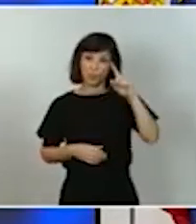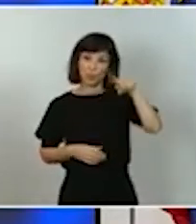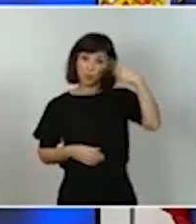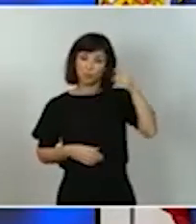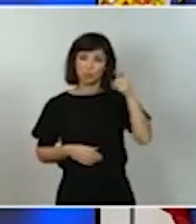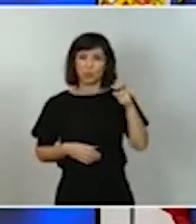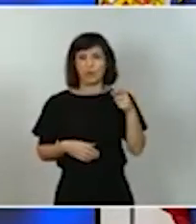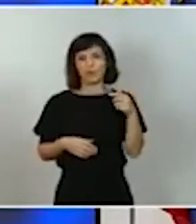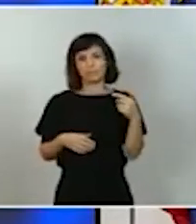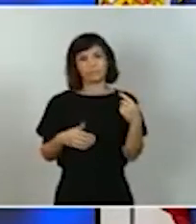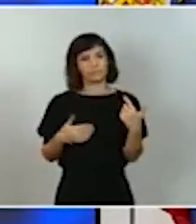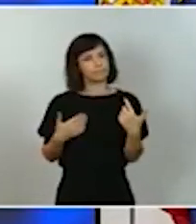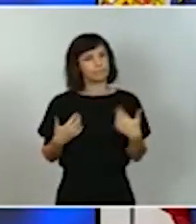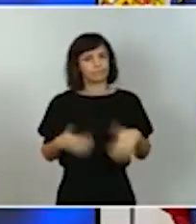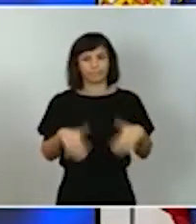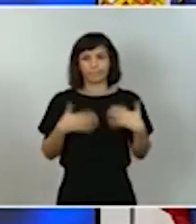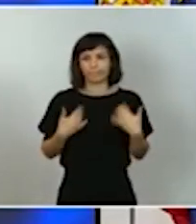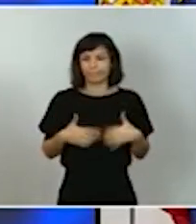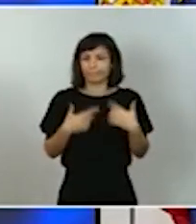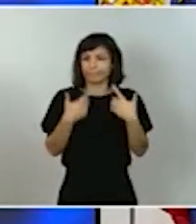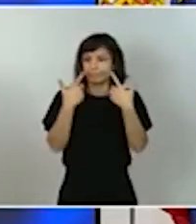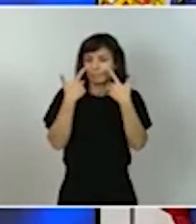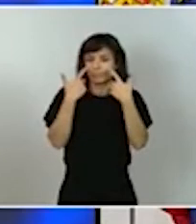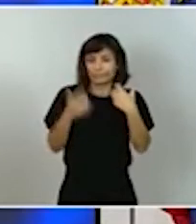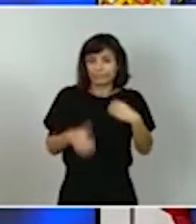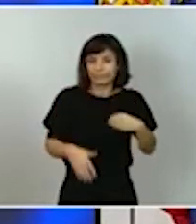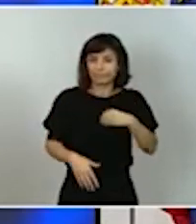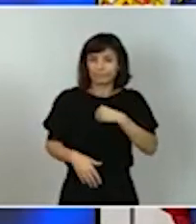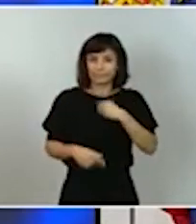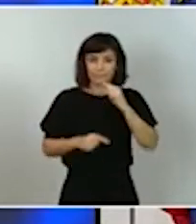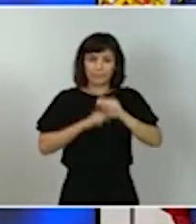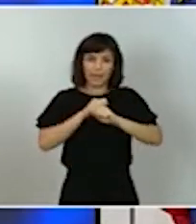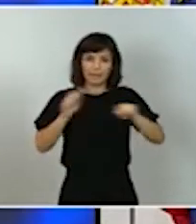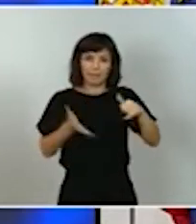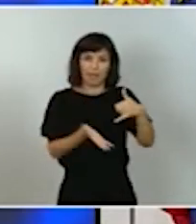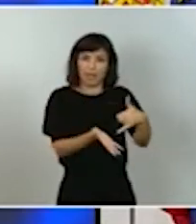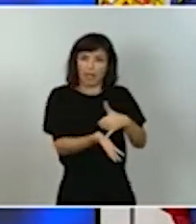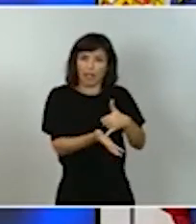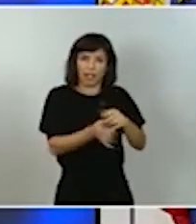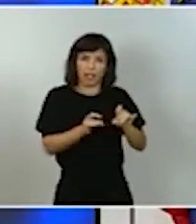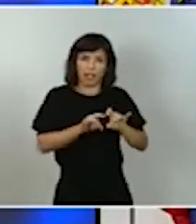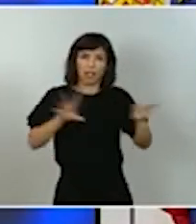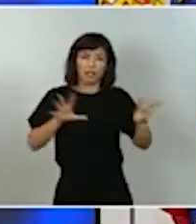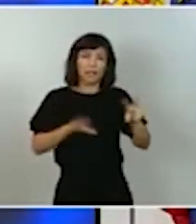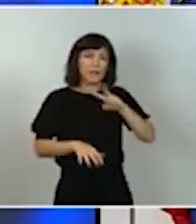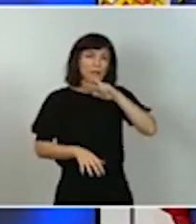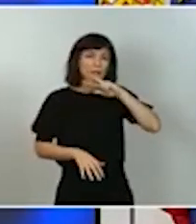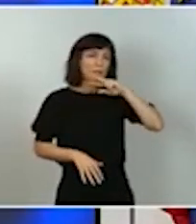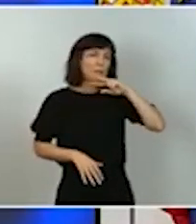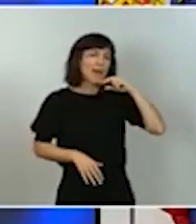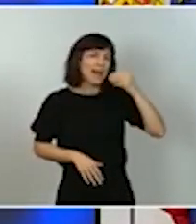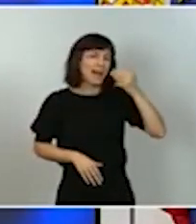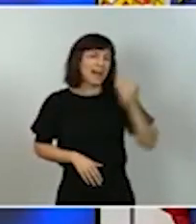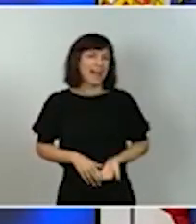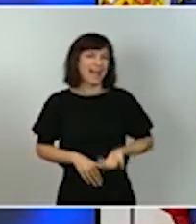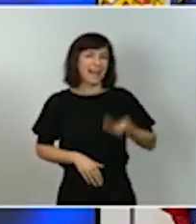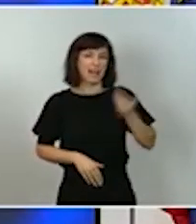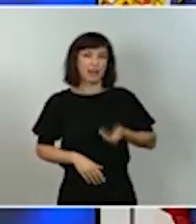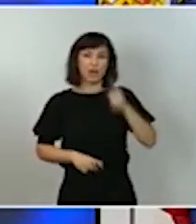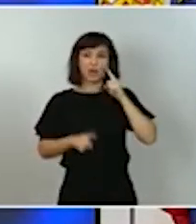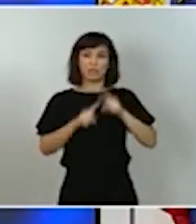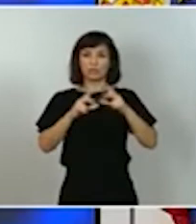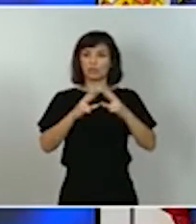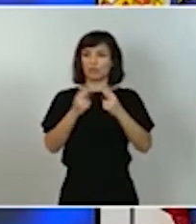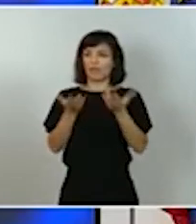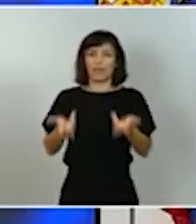y se ha puesto de relieve desgraciadamente en esta pandemia no solo tiene un valor indispensable para el desarrollo de una sociedad libre y abierta también